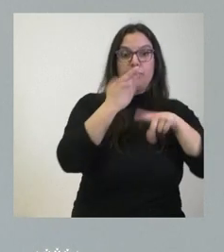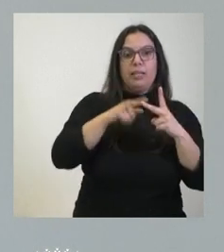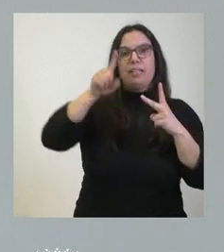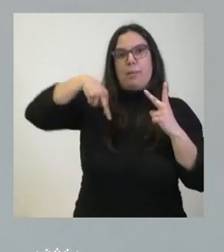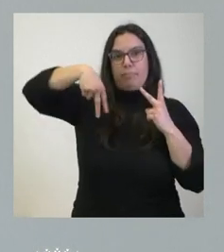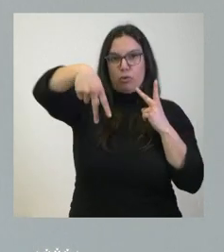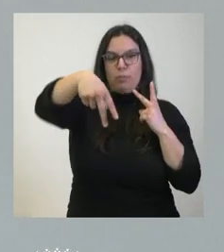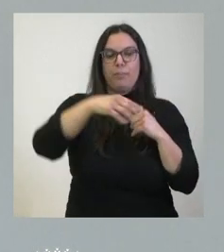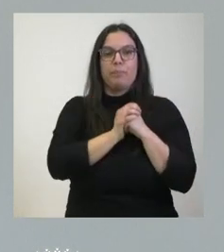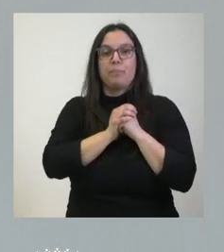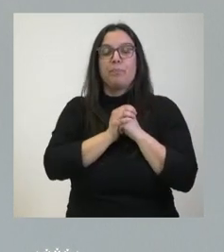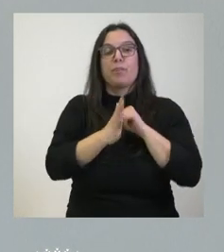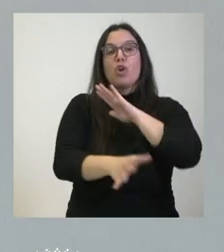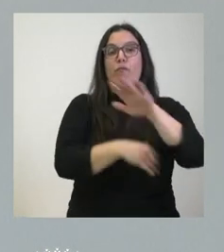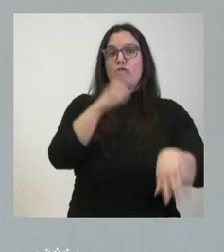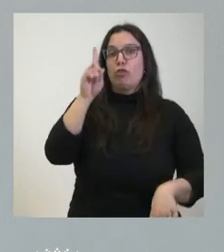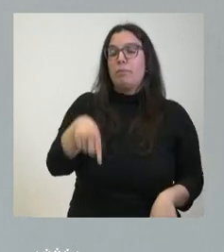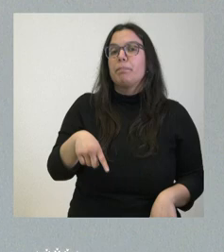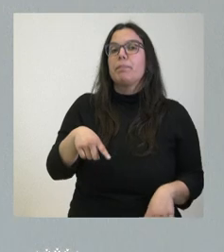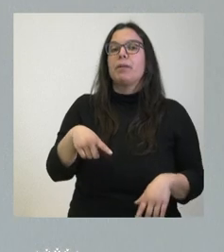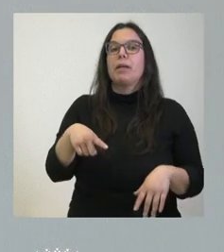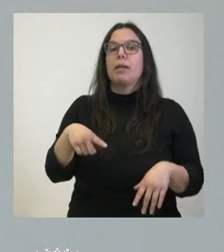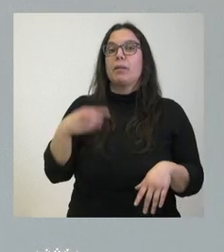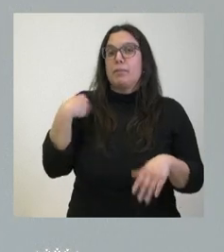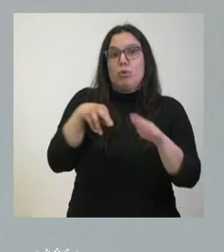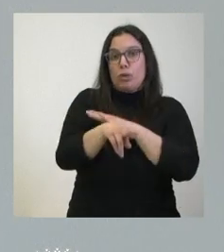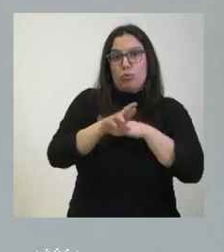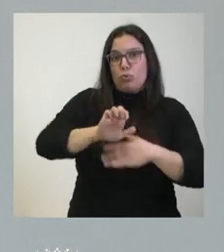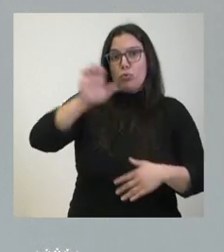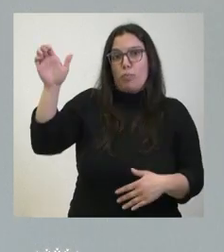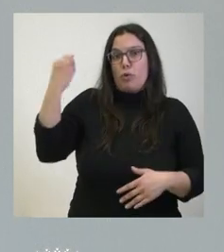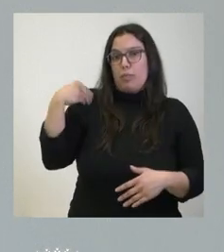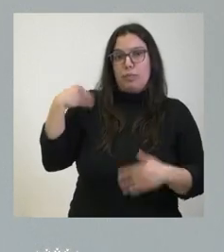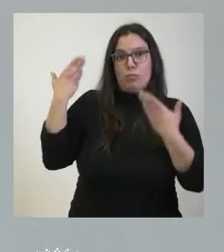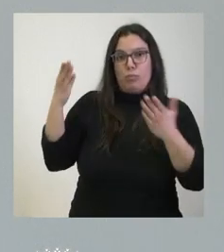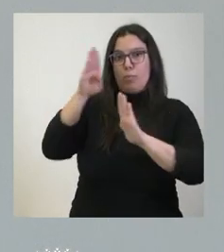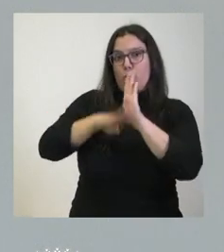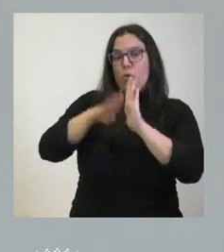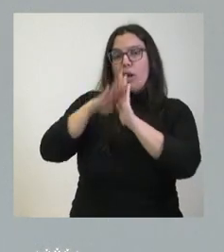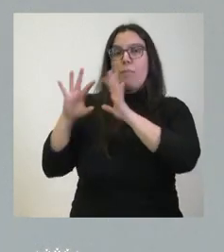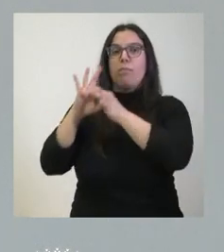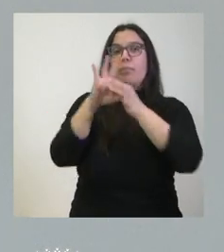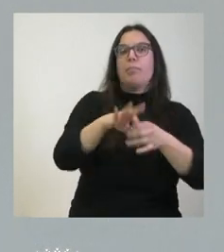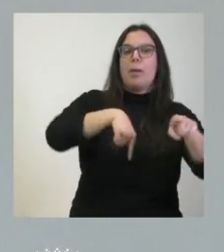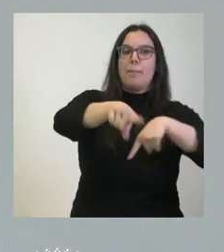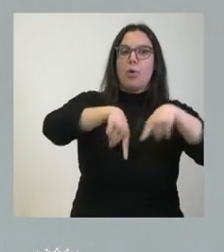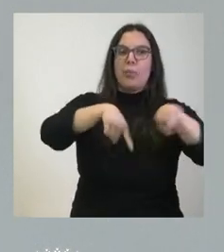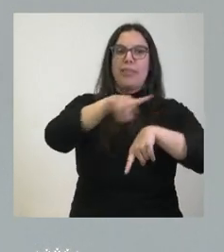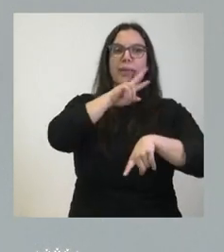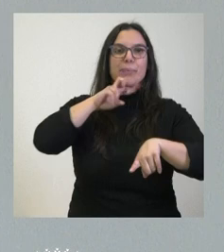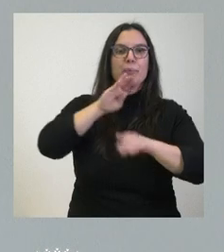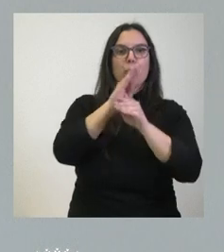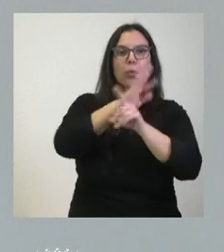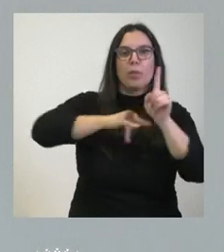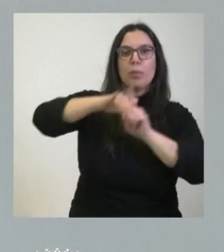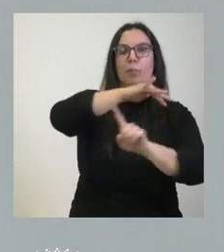son fondos también financiados por los recursos europeos de Next Generation en este caso vinculado a la movilidad sostenible y